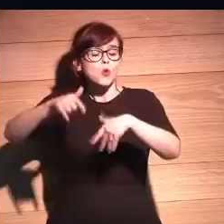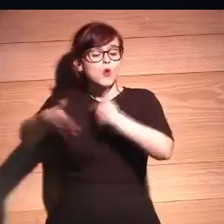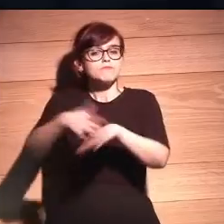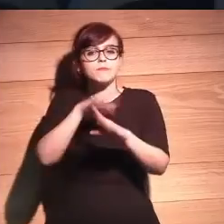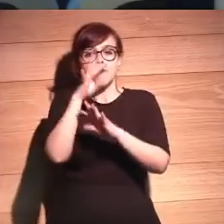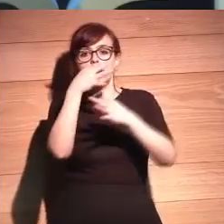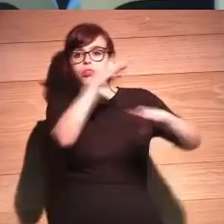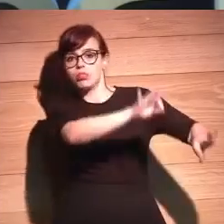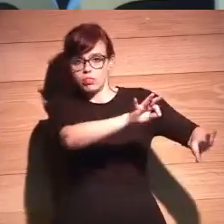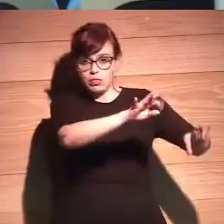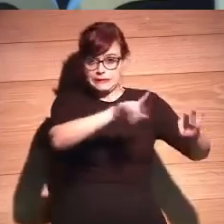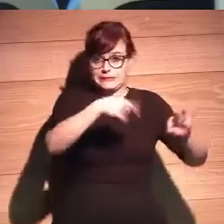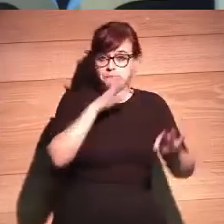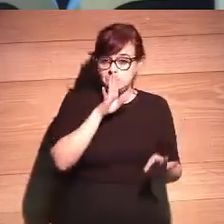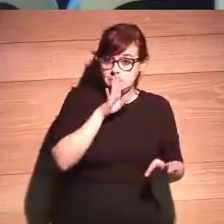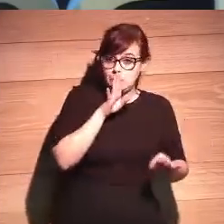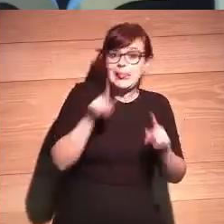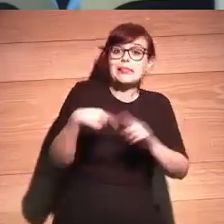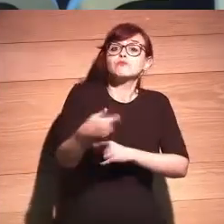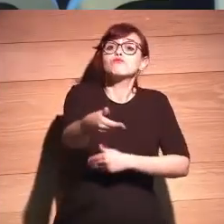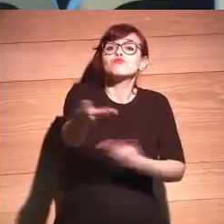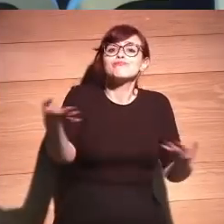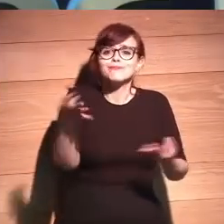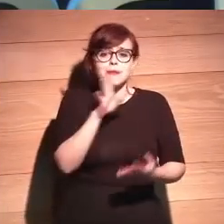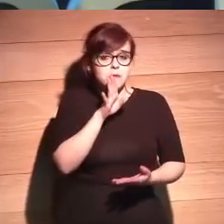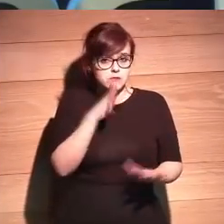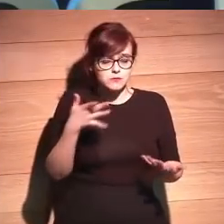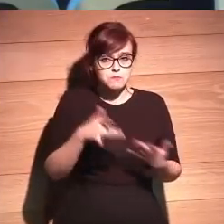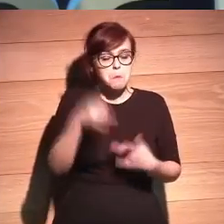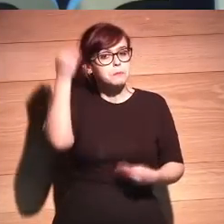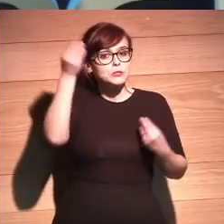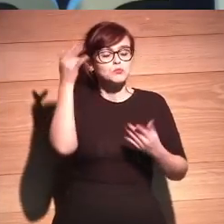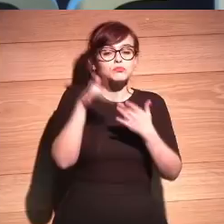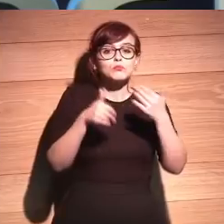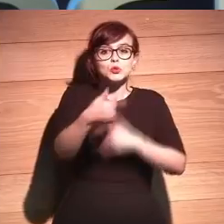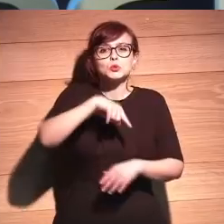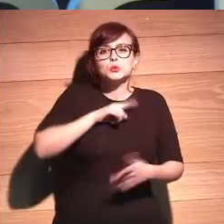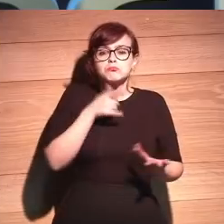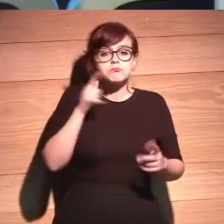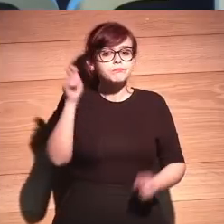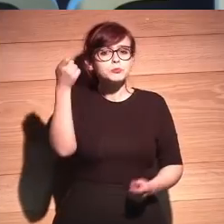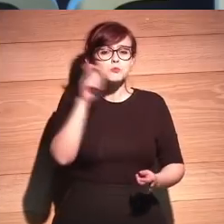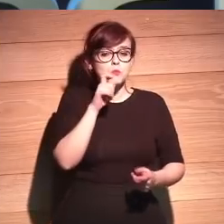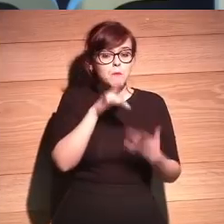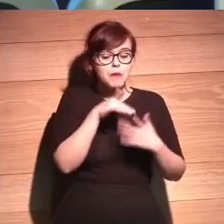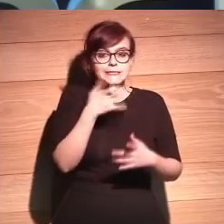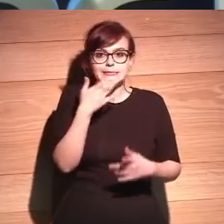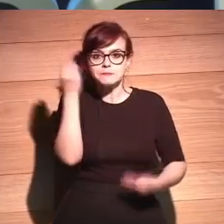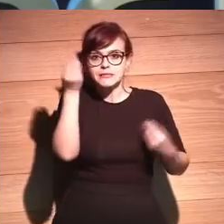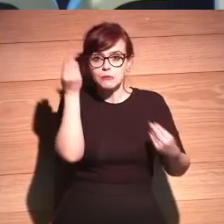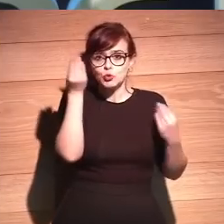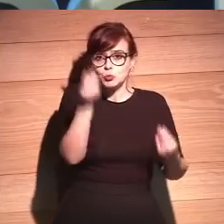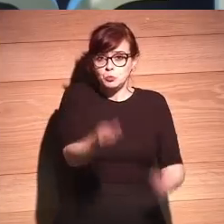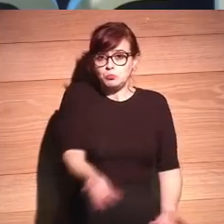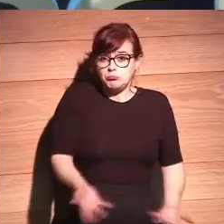Bien dices, ¿no? A me gusta entender un poquito por qué estamos donde estamos, ¿no? Y si nos ponemos a pensar así